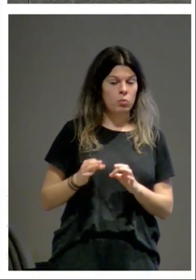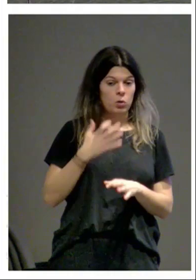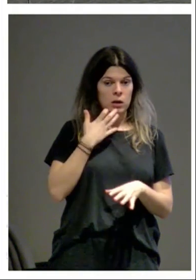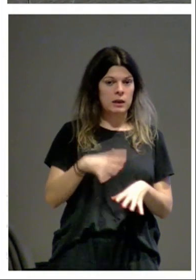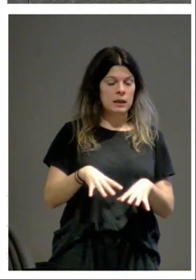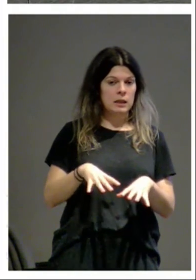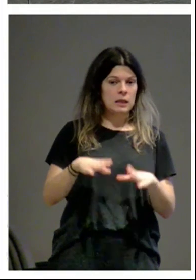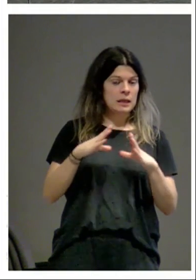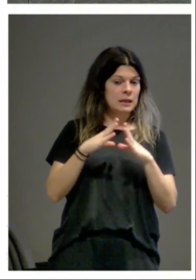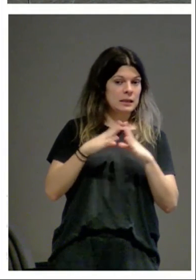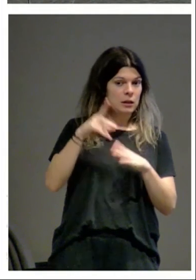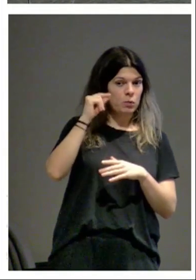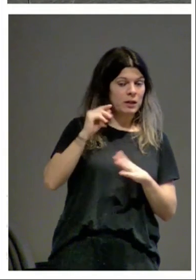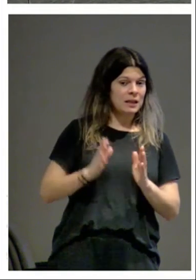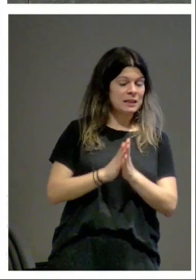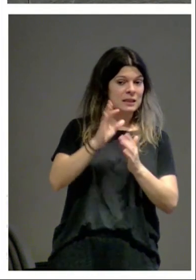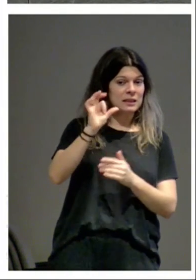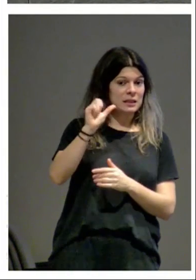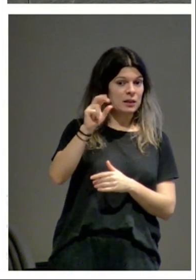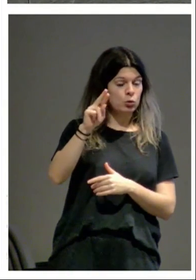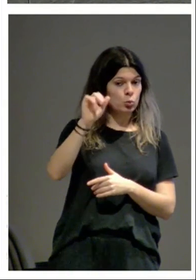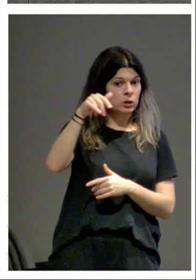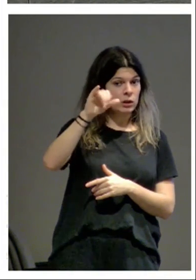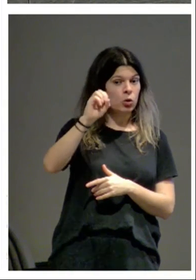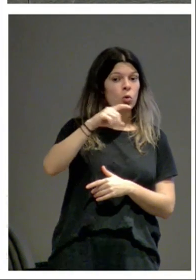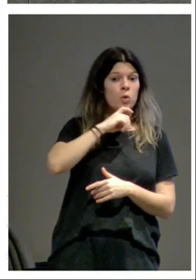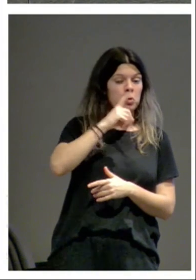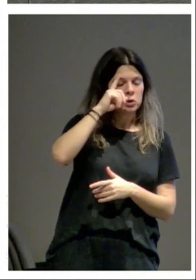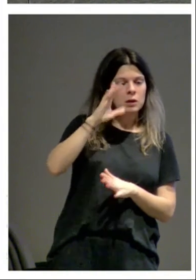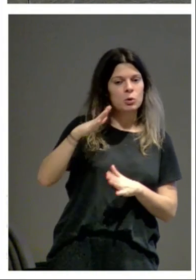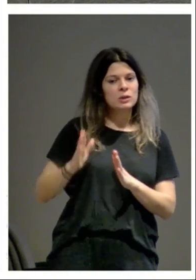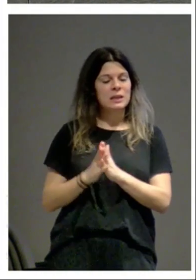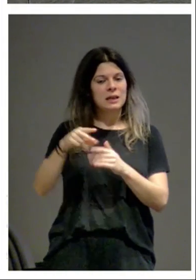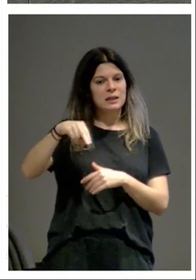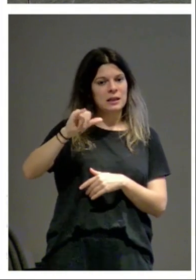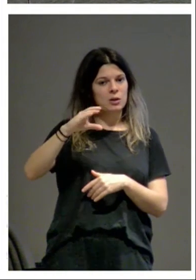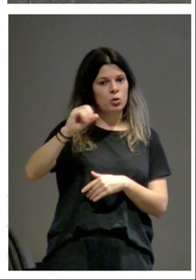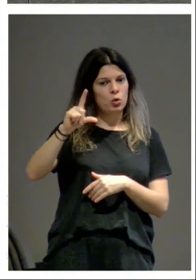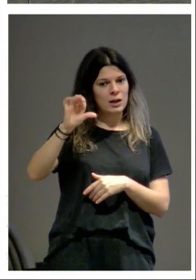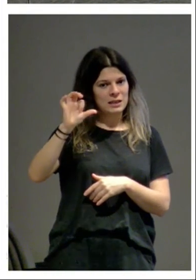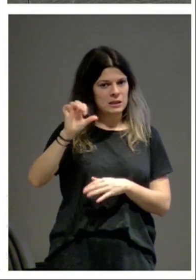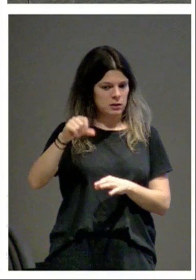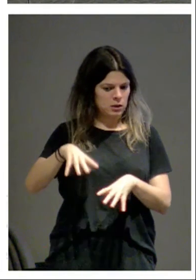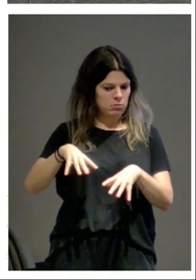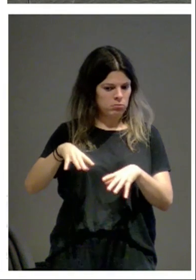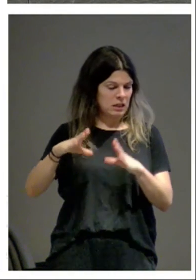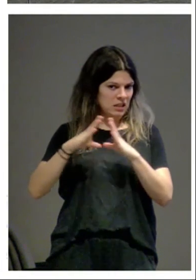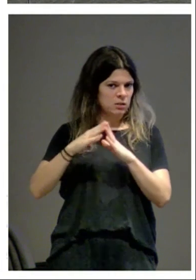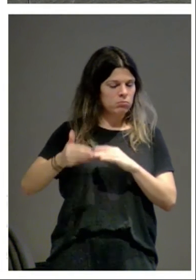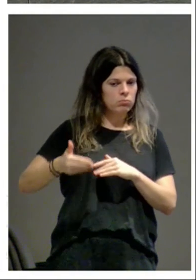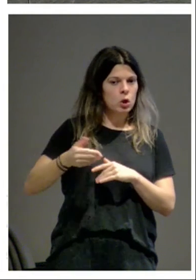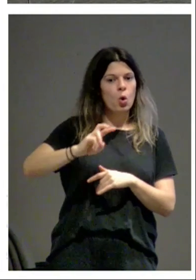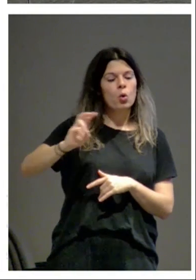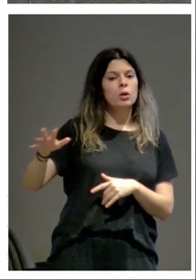de San Saturnino de Pamplona no lo sabemos pero la de San Nicolás es una gran iglesia y en otros lugares